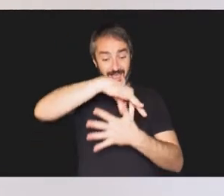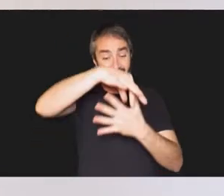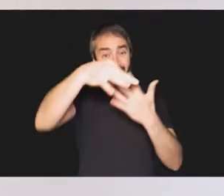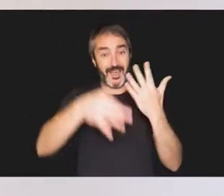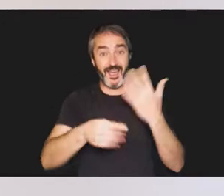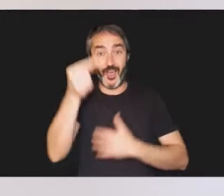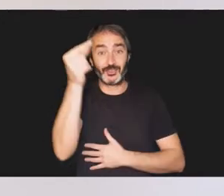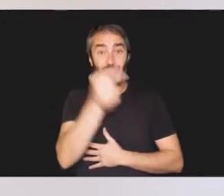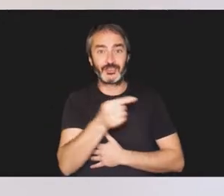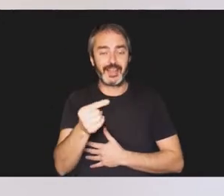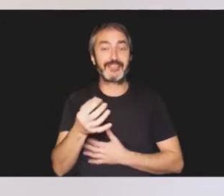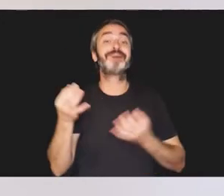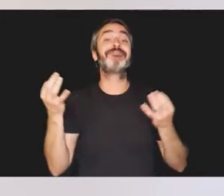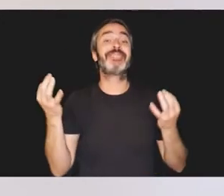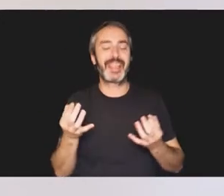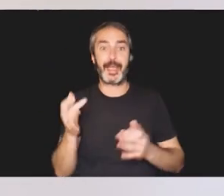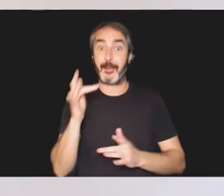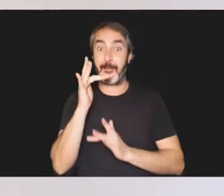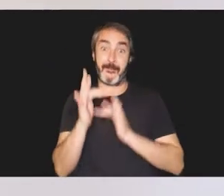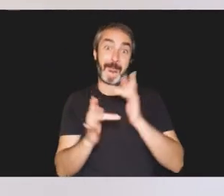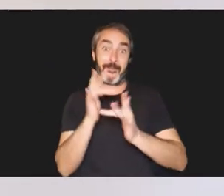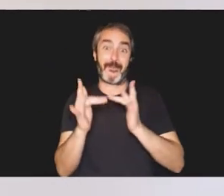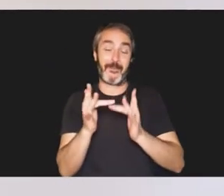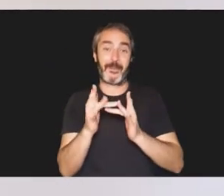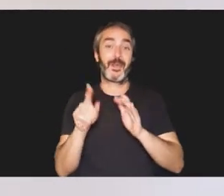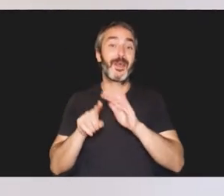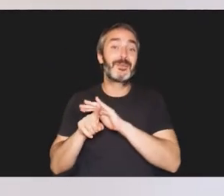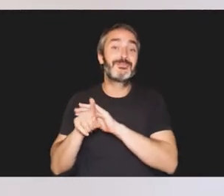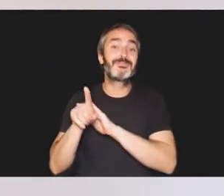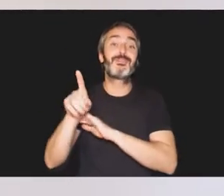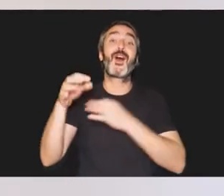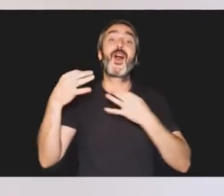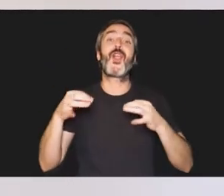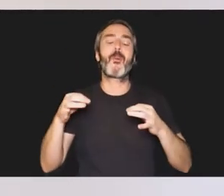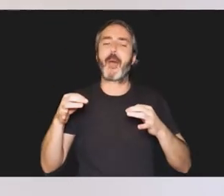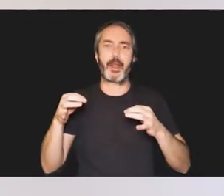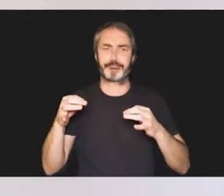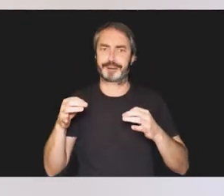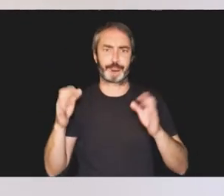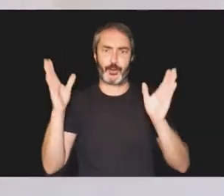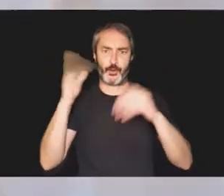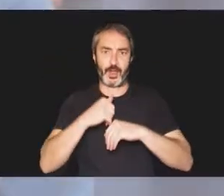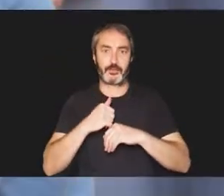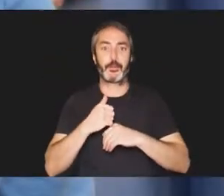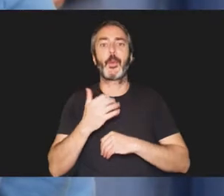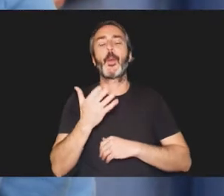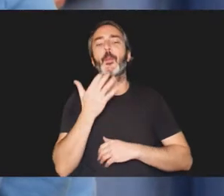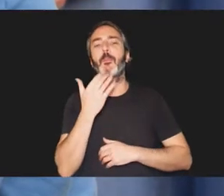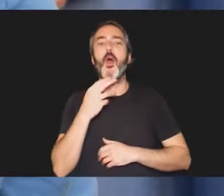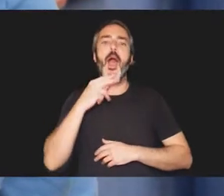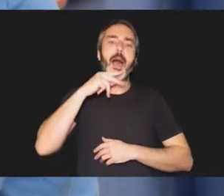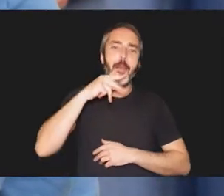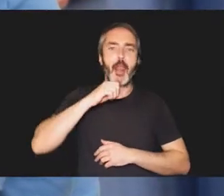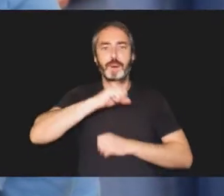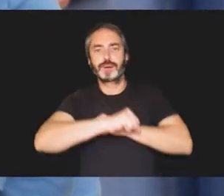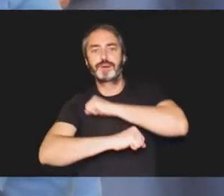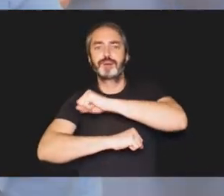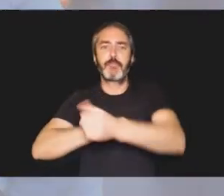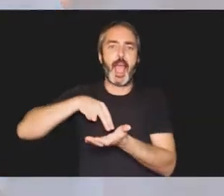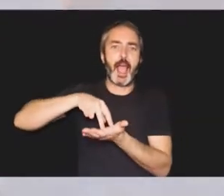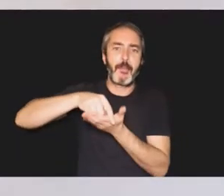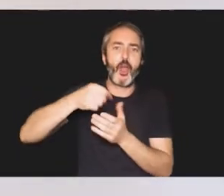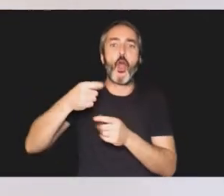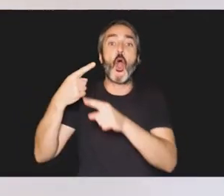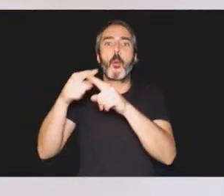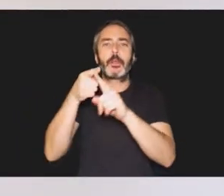estos elementos, nos encontramos con un bebé que no tendrá una evolución típica en los hitos del desarrollo, como son hablar, platear, caminar